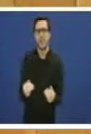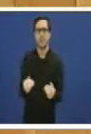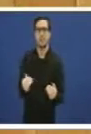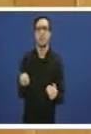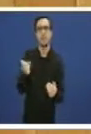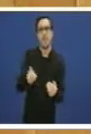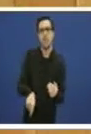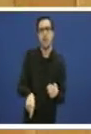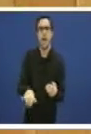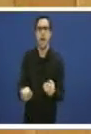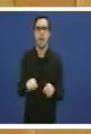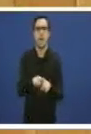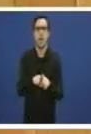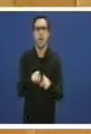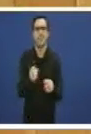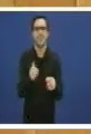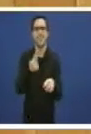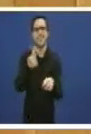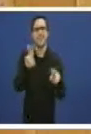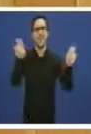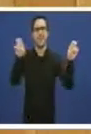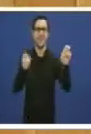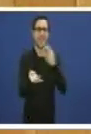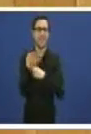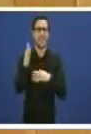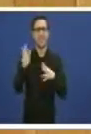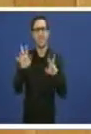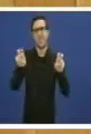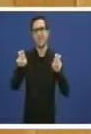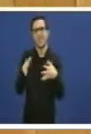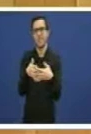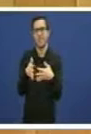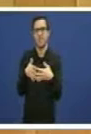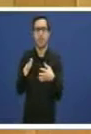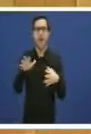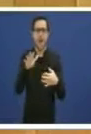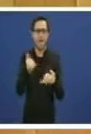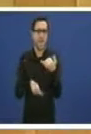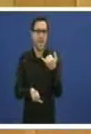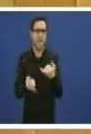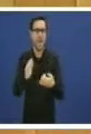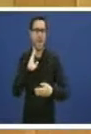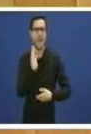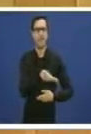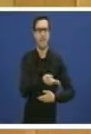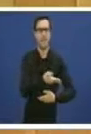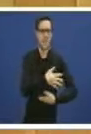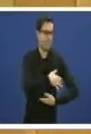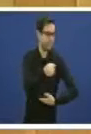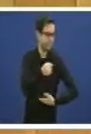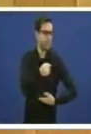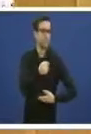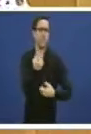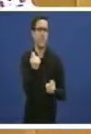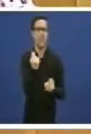PFI ineficaz na atención á saúde, ineficiente no custo ás arcas públicas, e moi arriscado para o